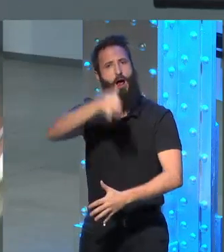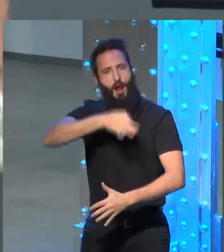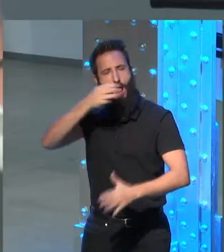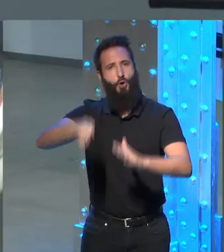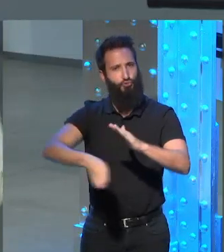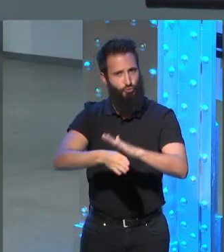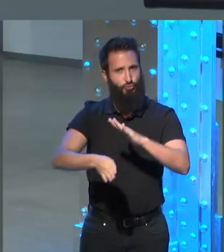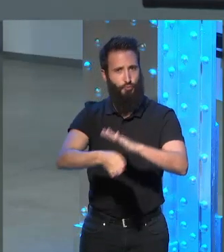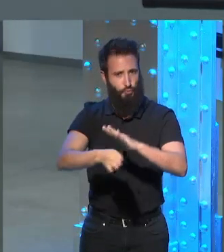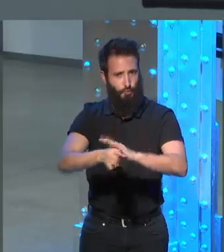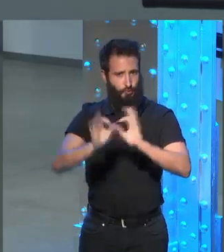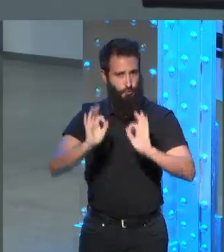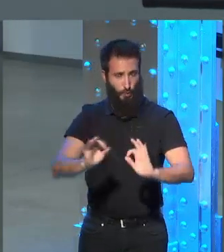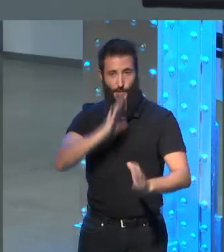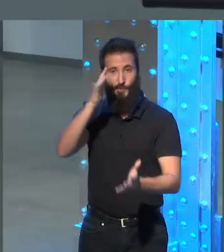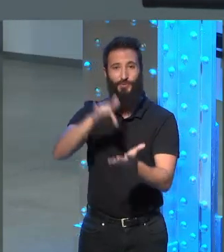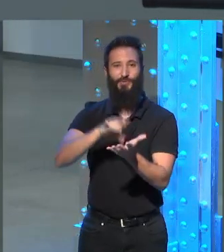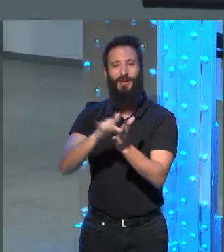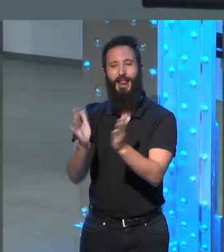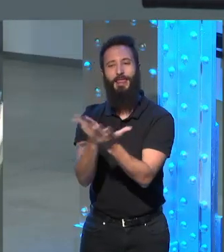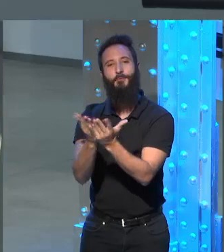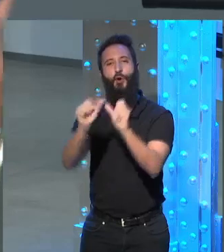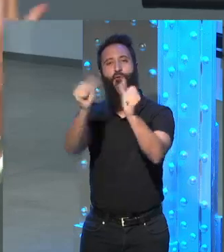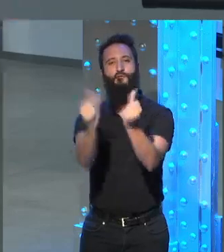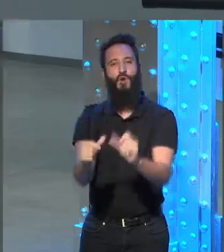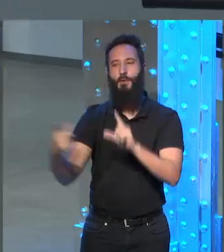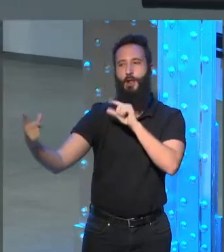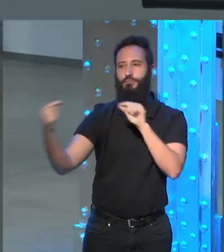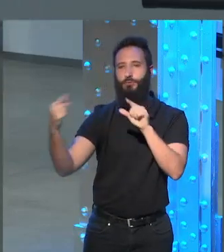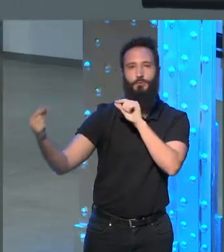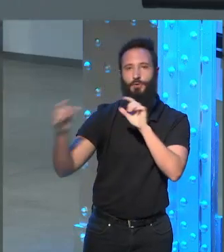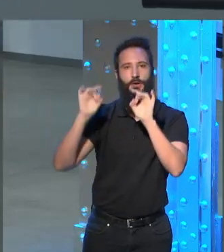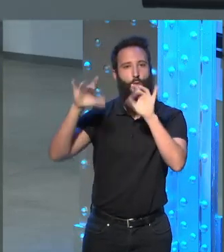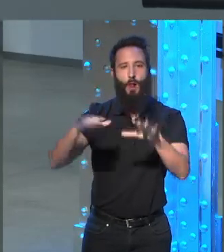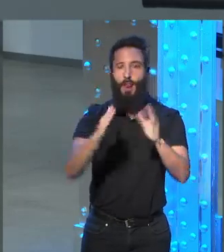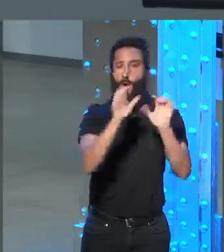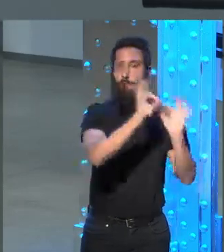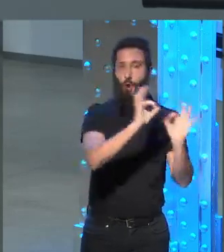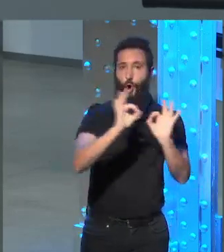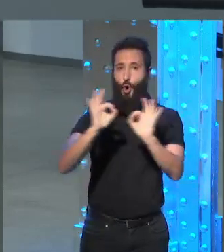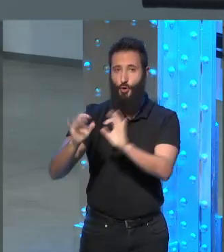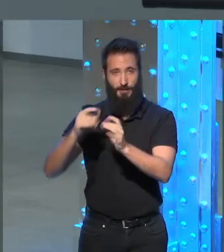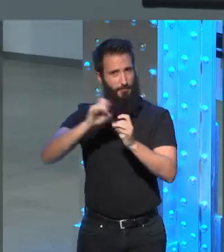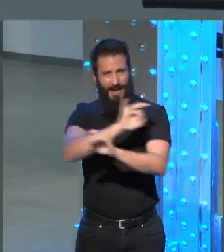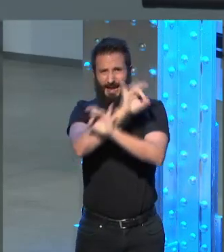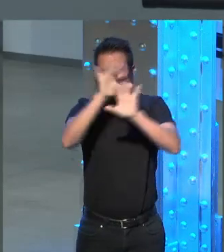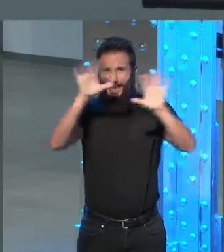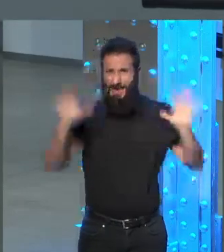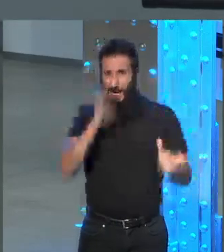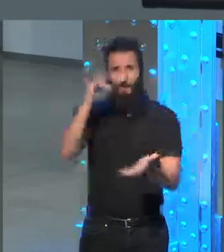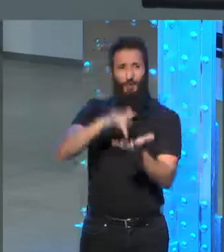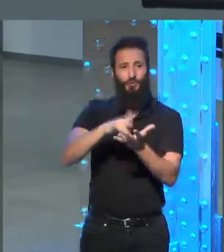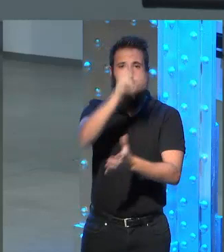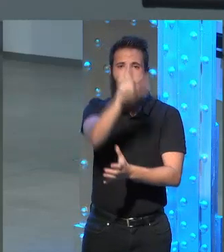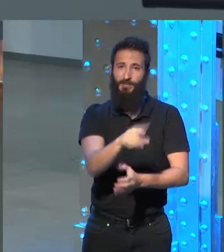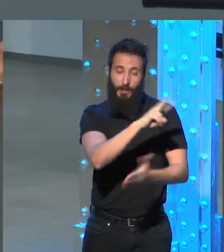libro hecho a manera de conversación, ordenado libro a libro. Hay una estructura, digamos, bastante clara que el lector sigue